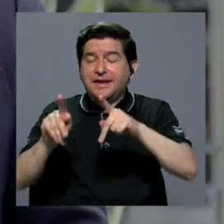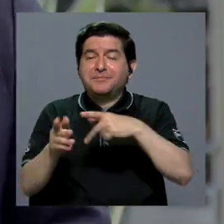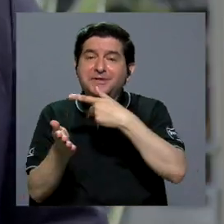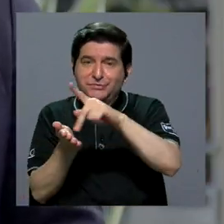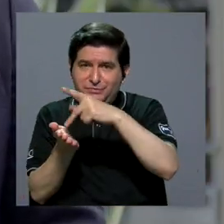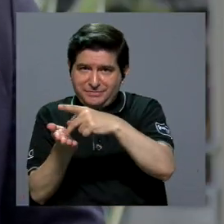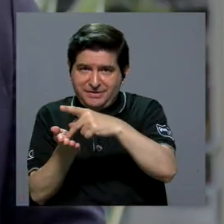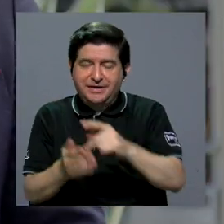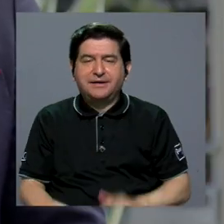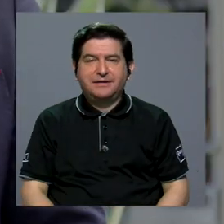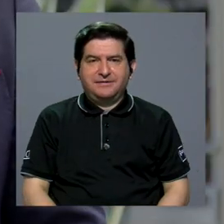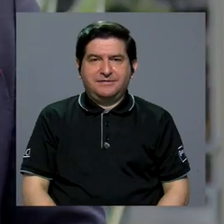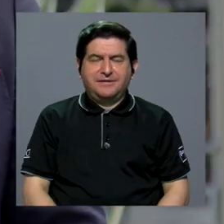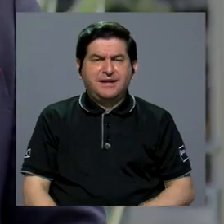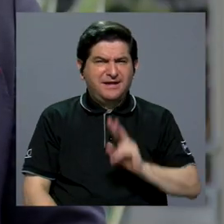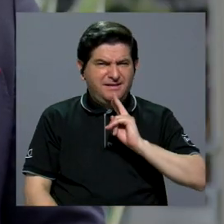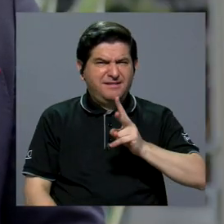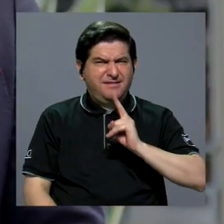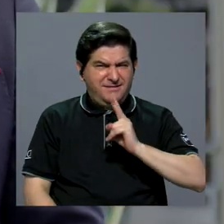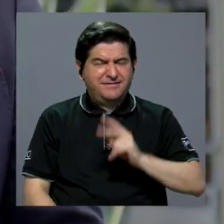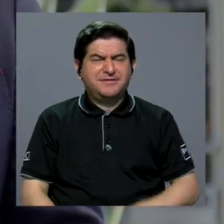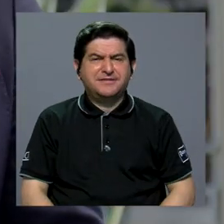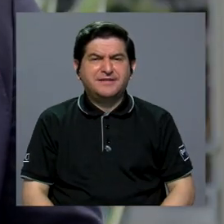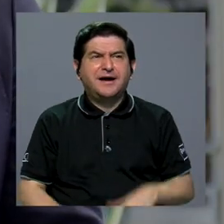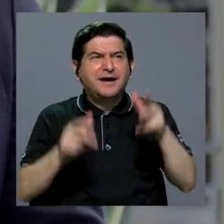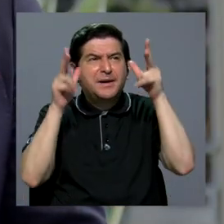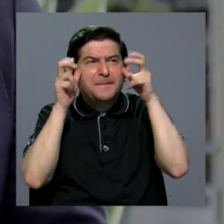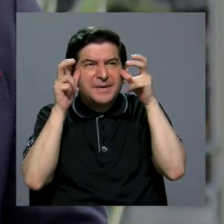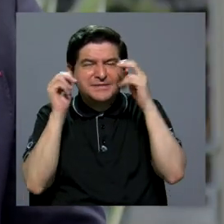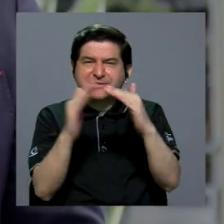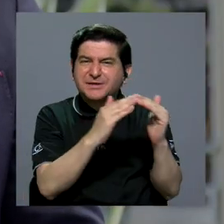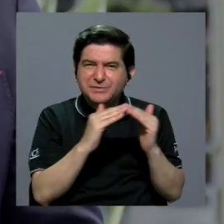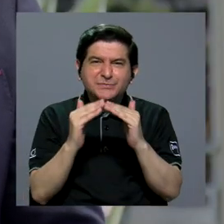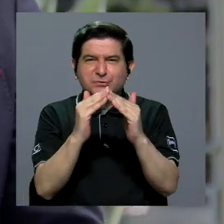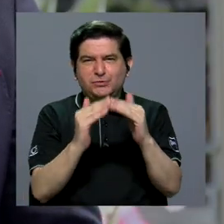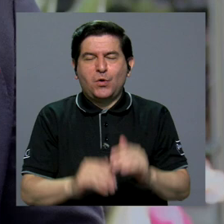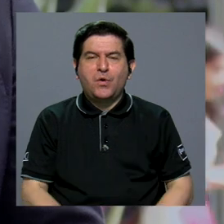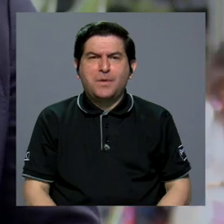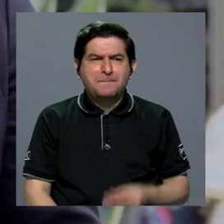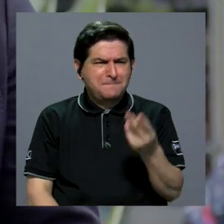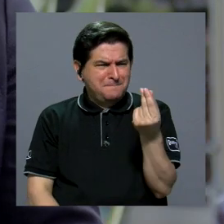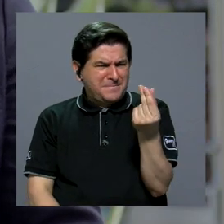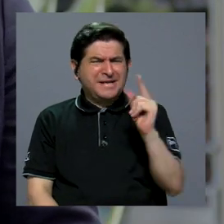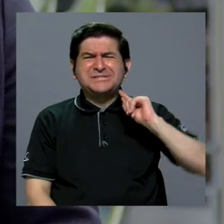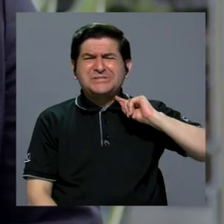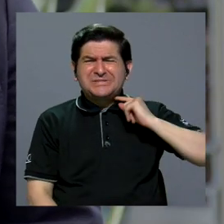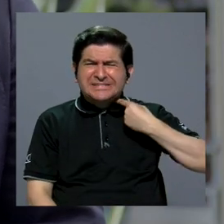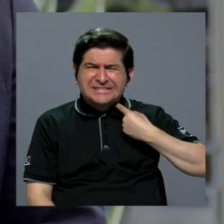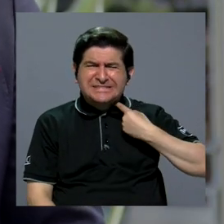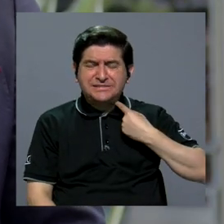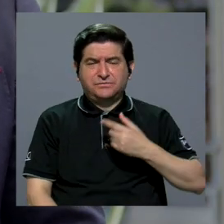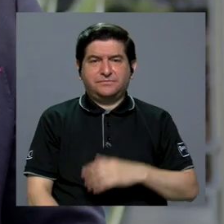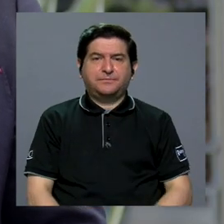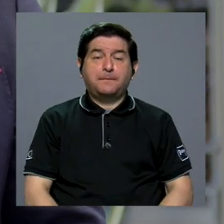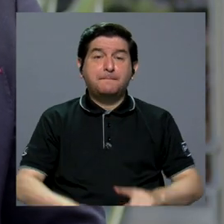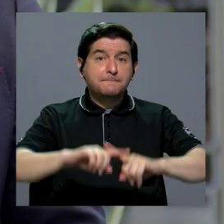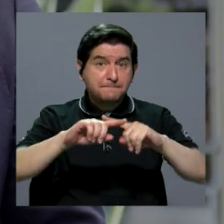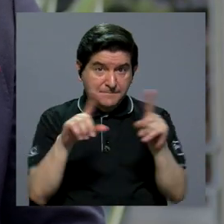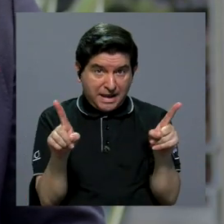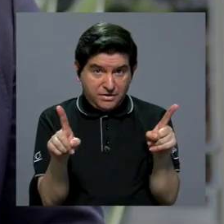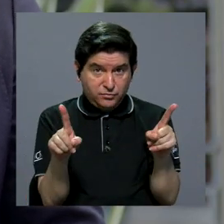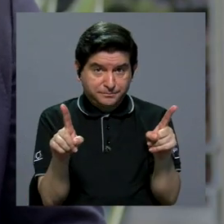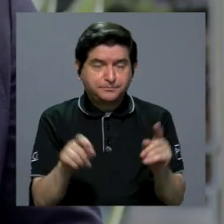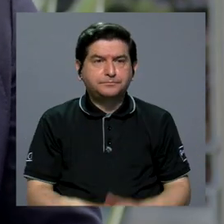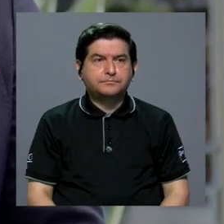Lo que sí es cierto es que la percepción de la población es que los precios son caros. Sin embargo,